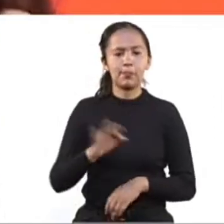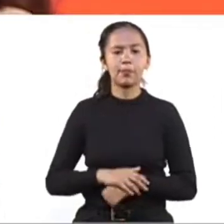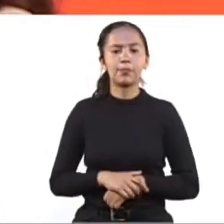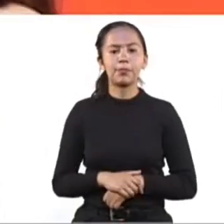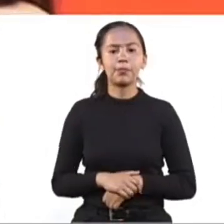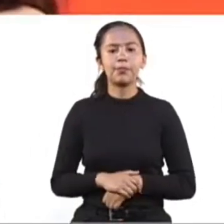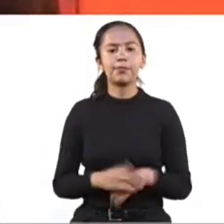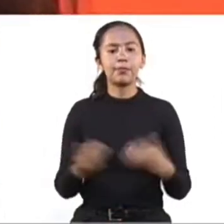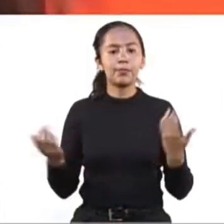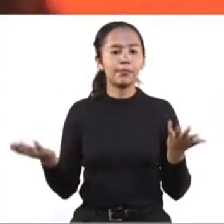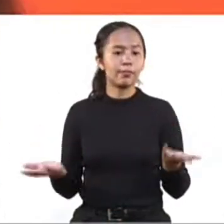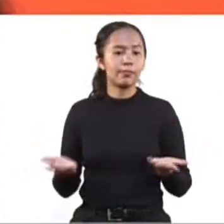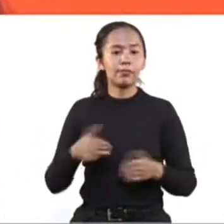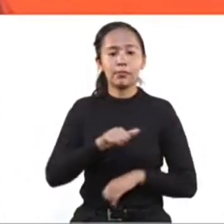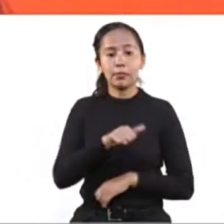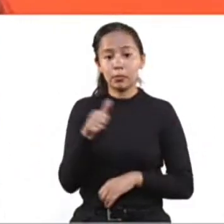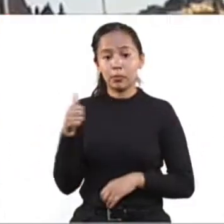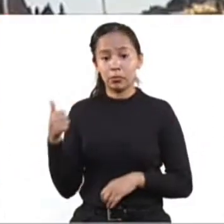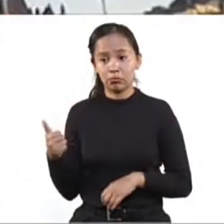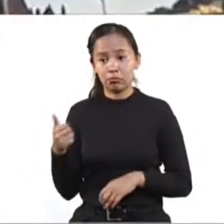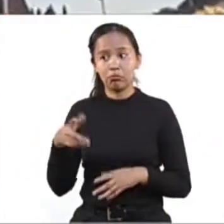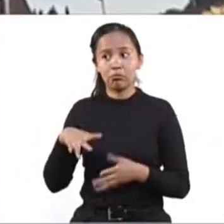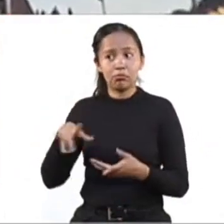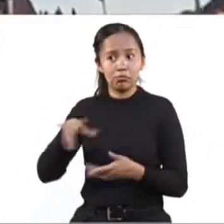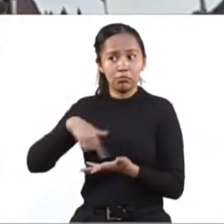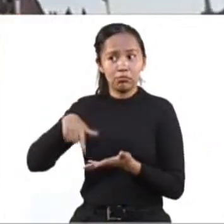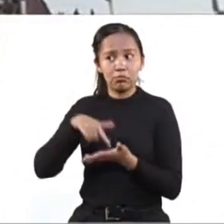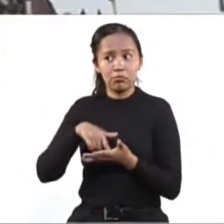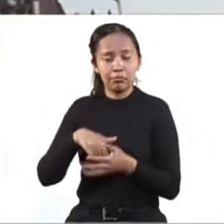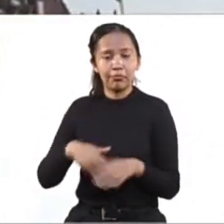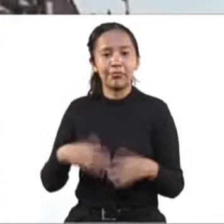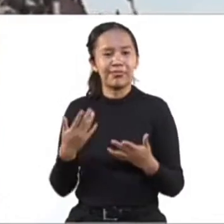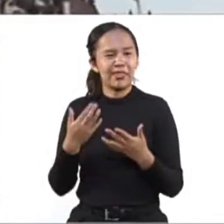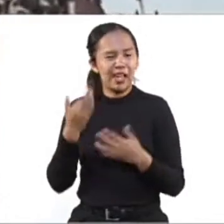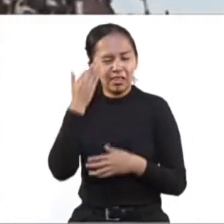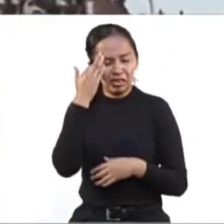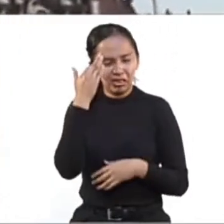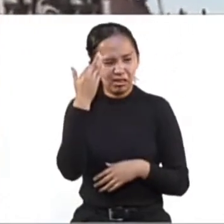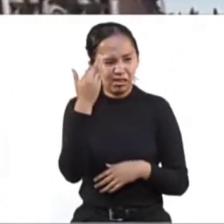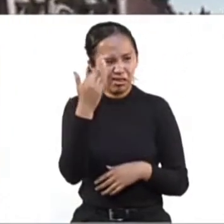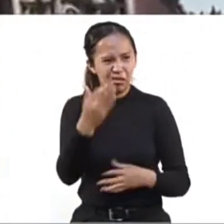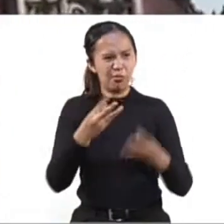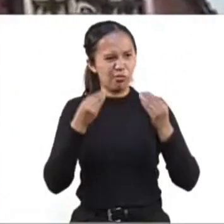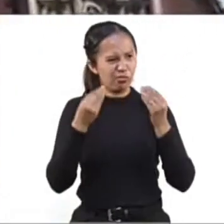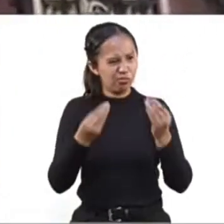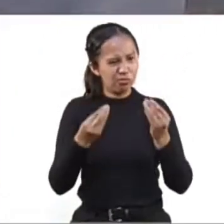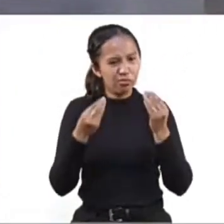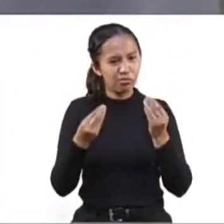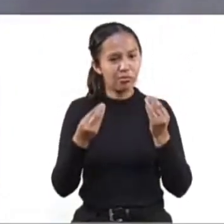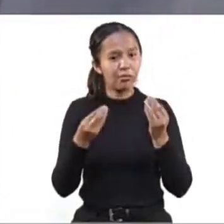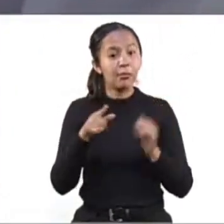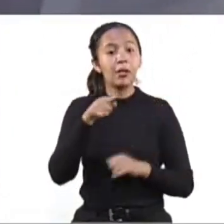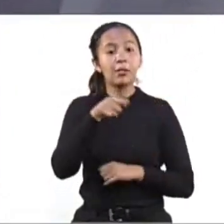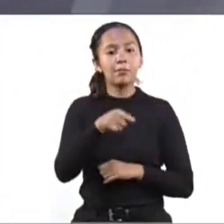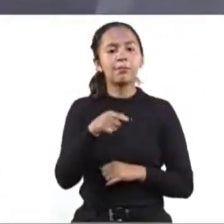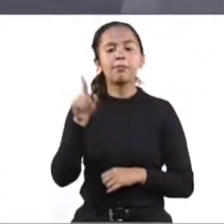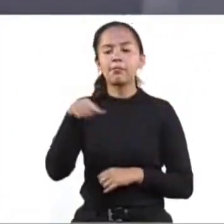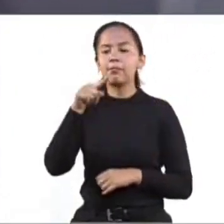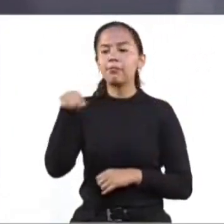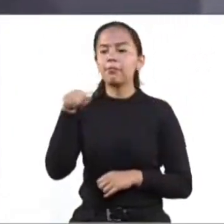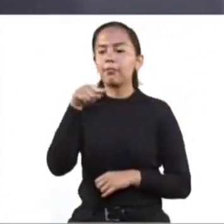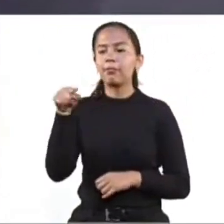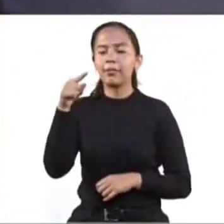¿Alguna dependencia está deteniendo tu trámite? Con la línea Trámites de Locatel no des más vueltas. Llámanos al asterisco 0